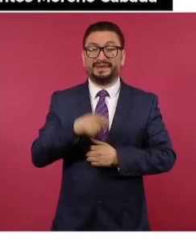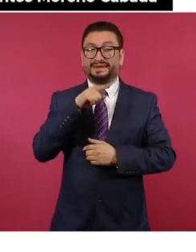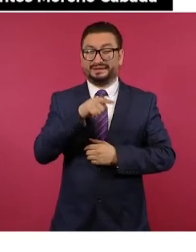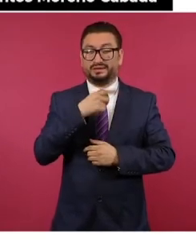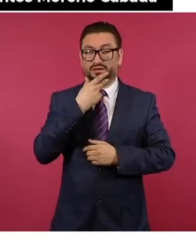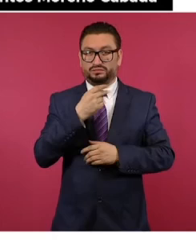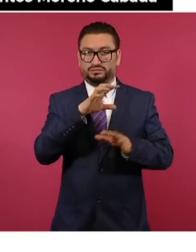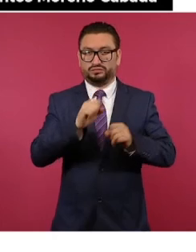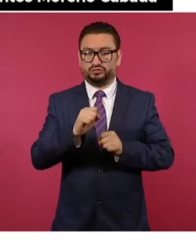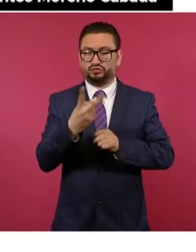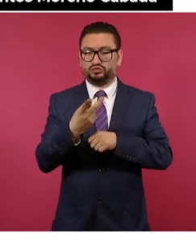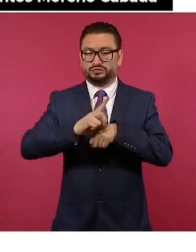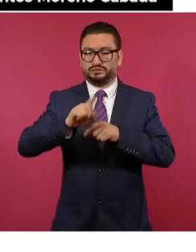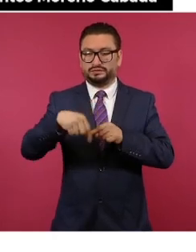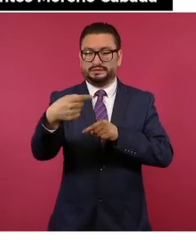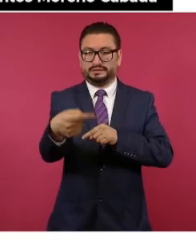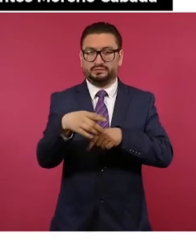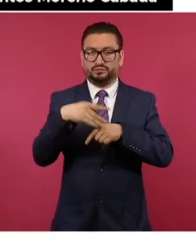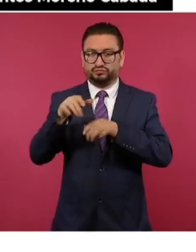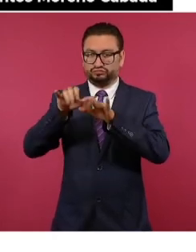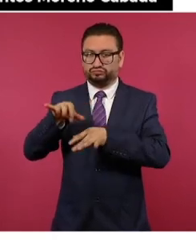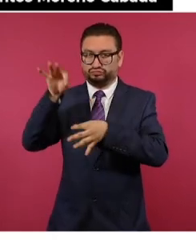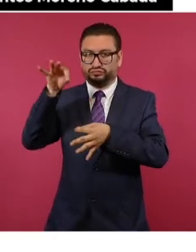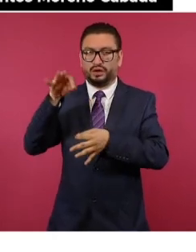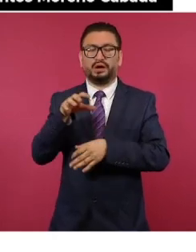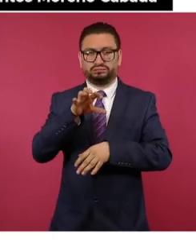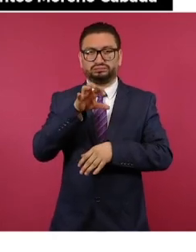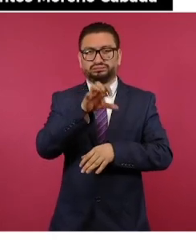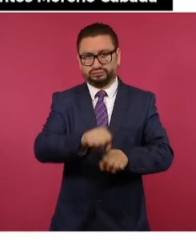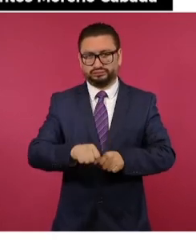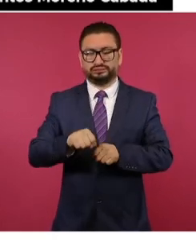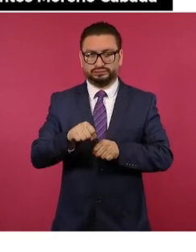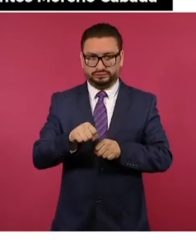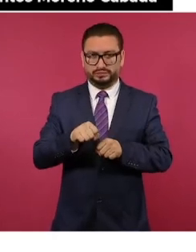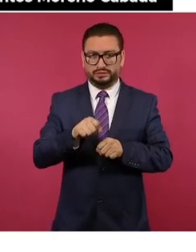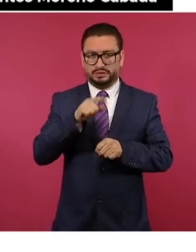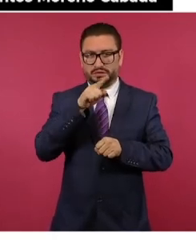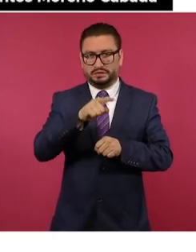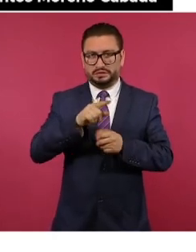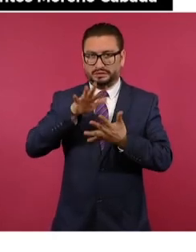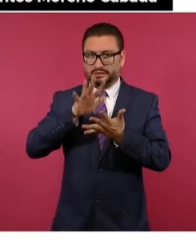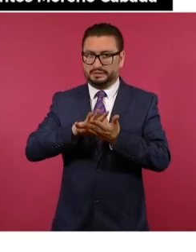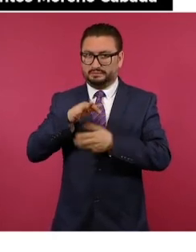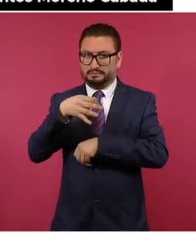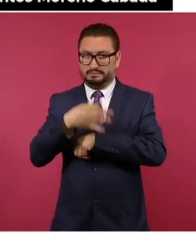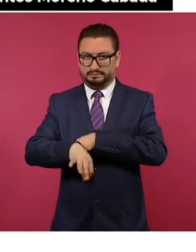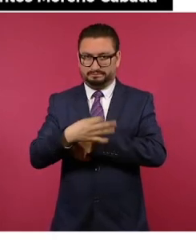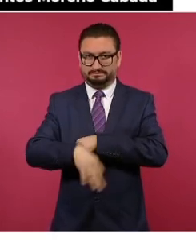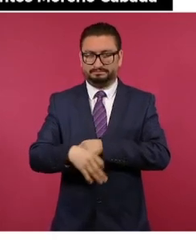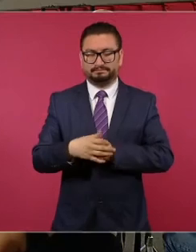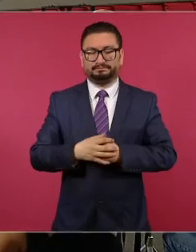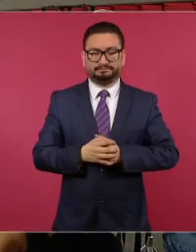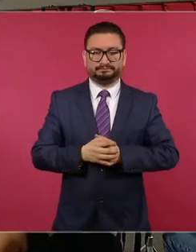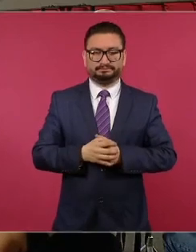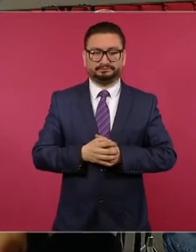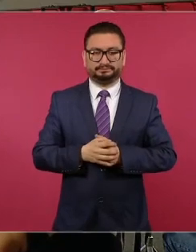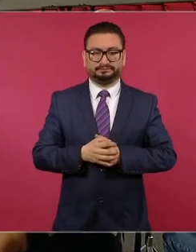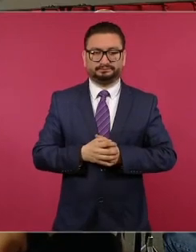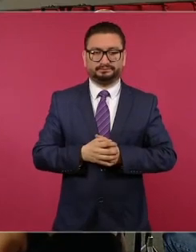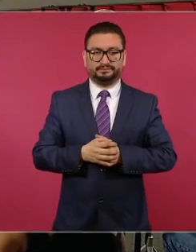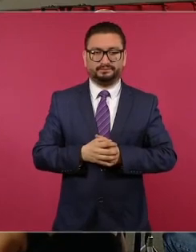detenido dos días después, mediante orden de aprehensión, y se le impuso prisión preventiva oficiosa. Adelante.